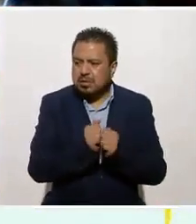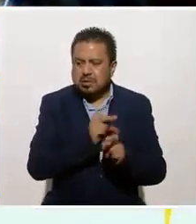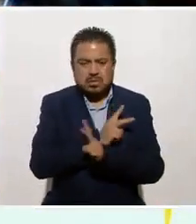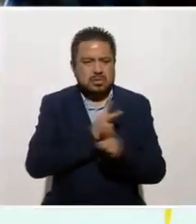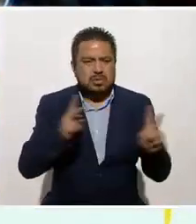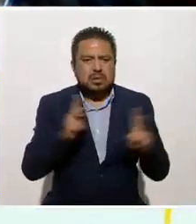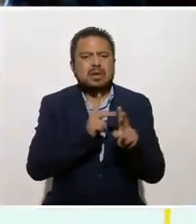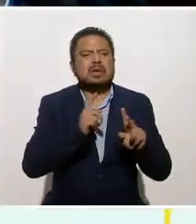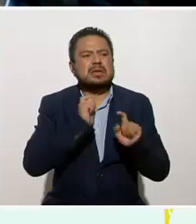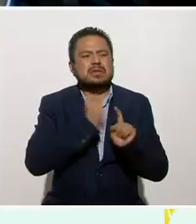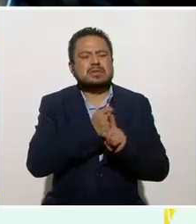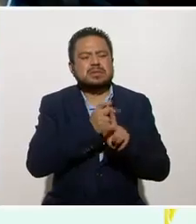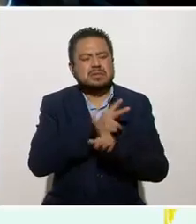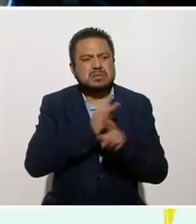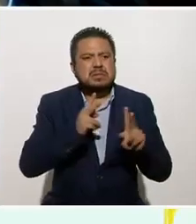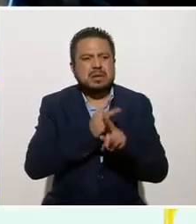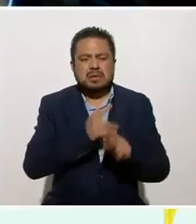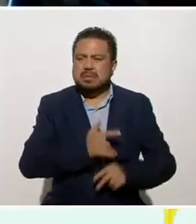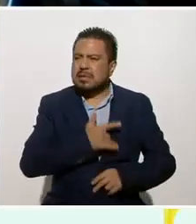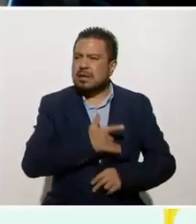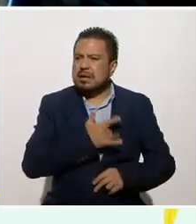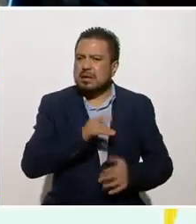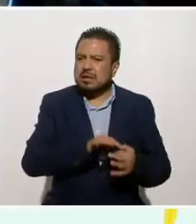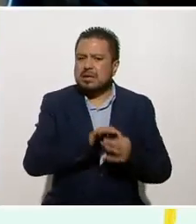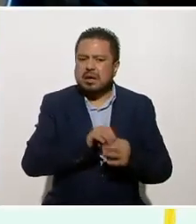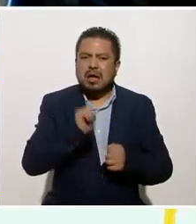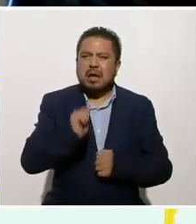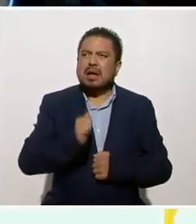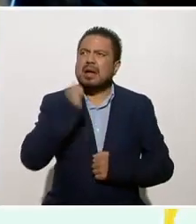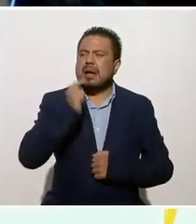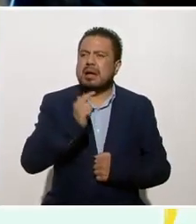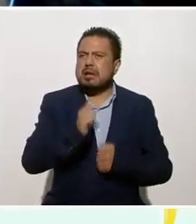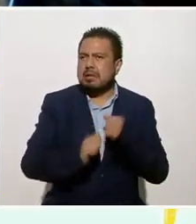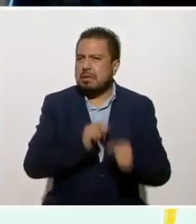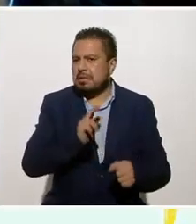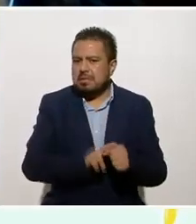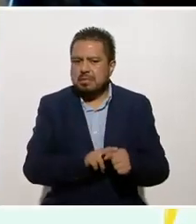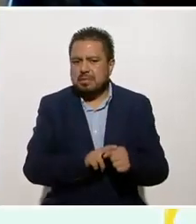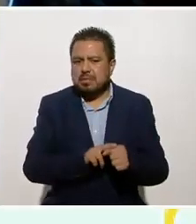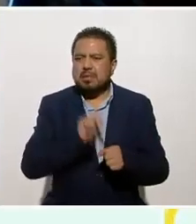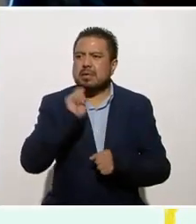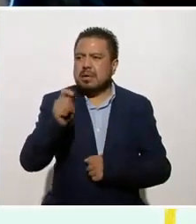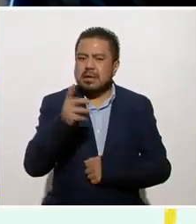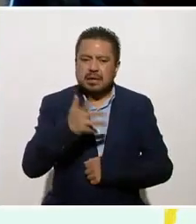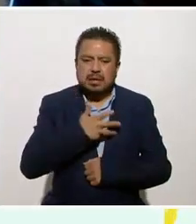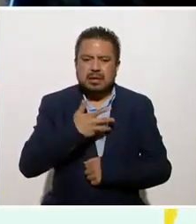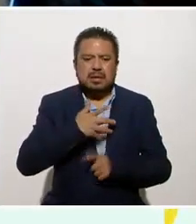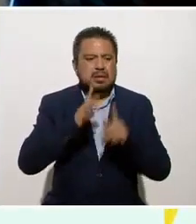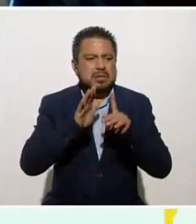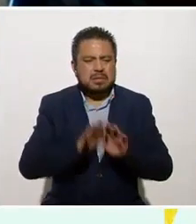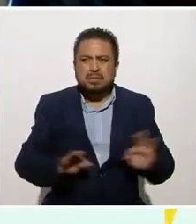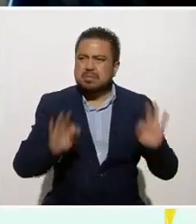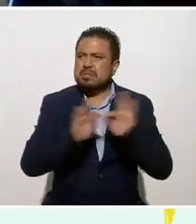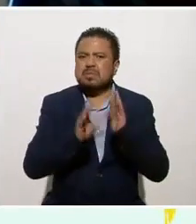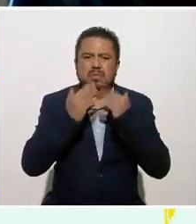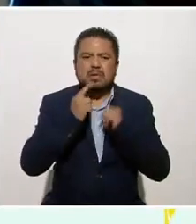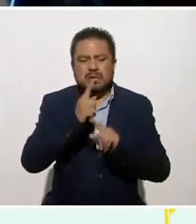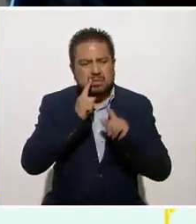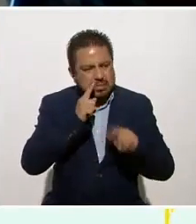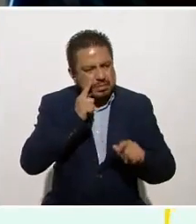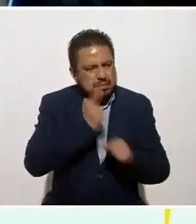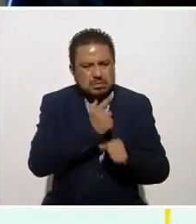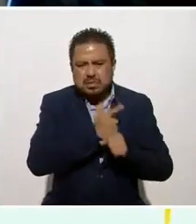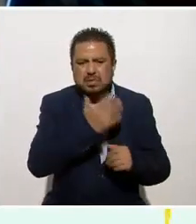y la respiración pareciera como es algo innato, que lo tienes y no es importante. Pero no te das cuenta que es una